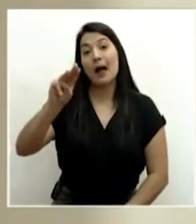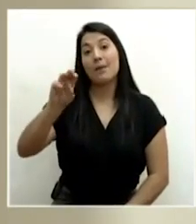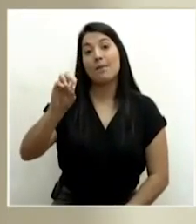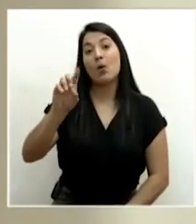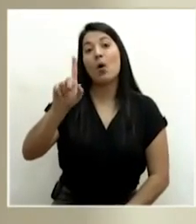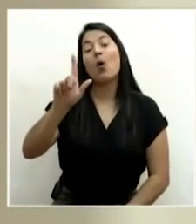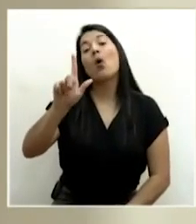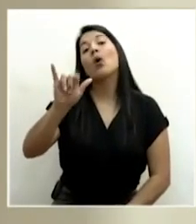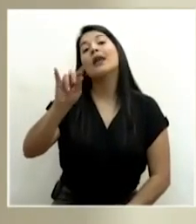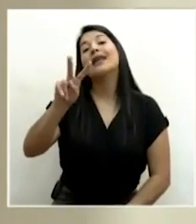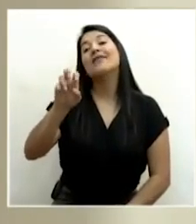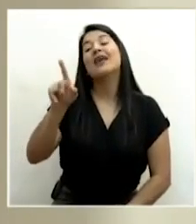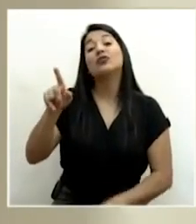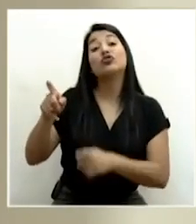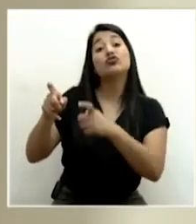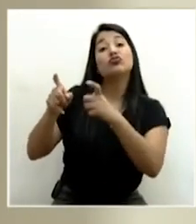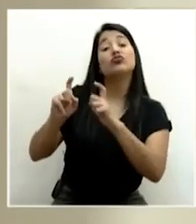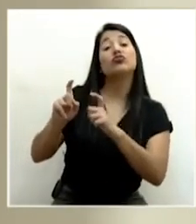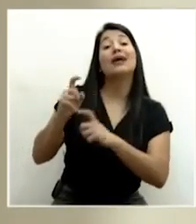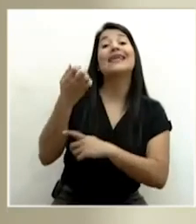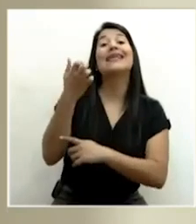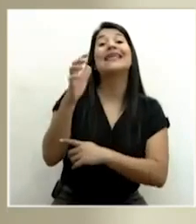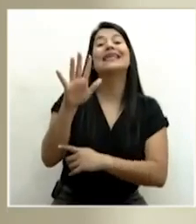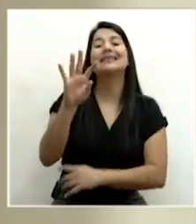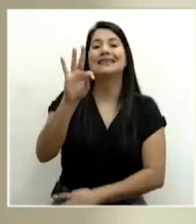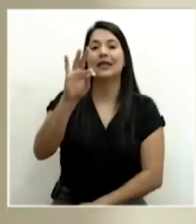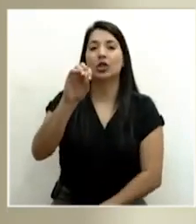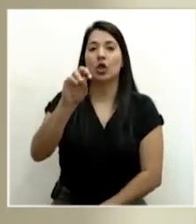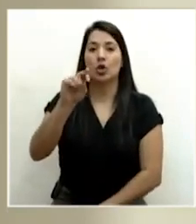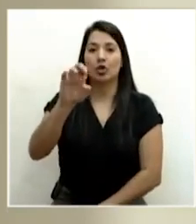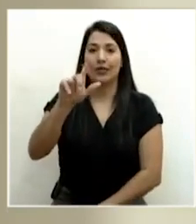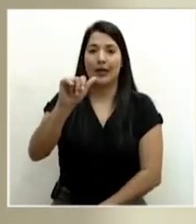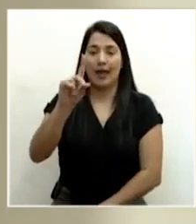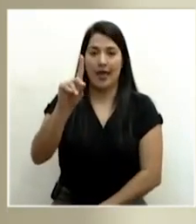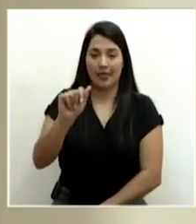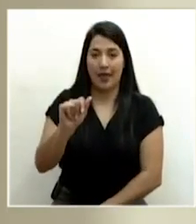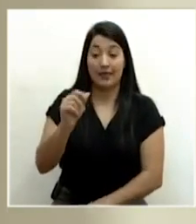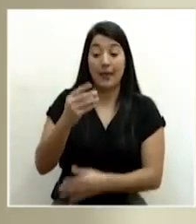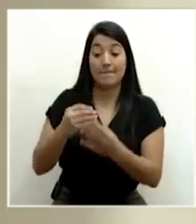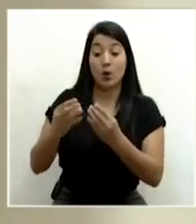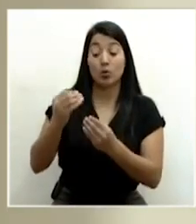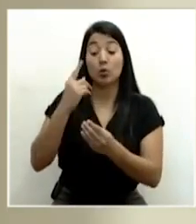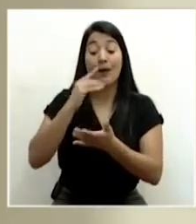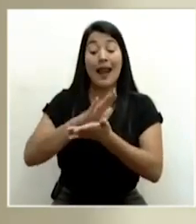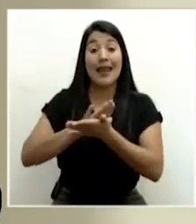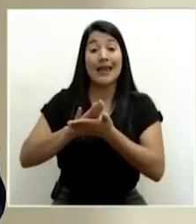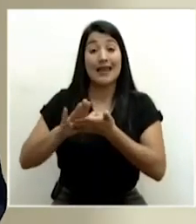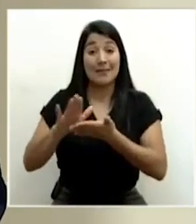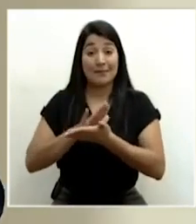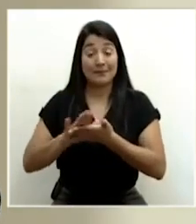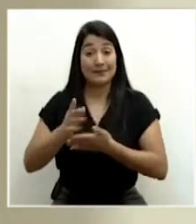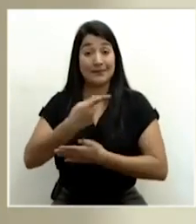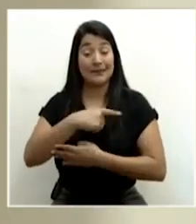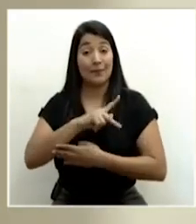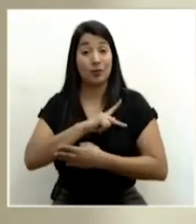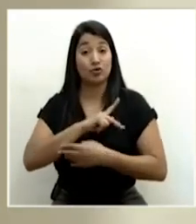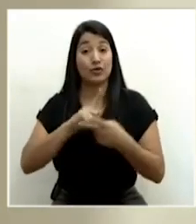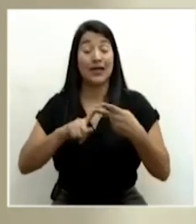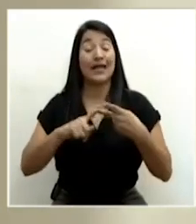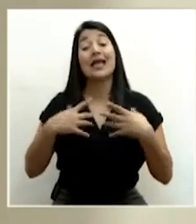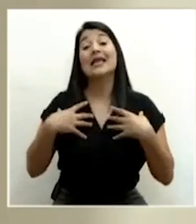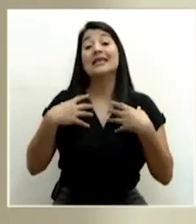una donación de 15 toneladas de producto de higiene personal y salud